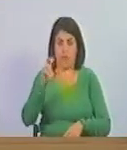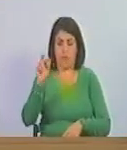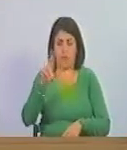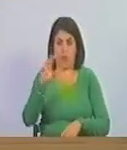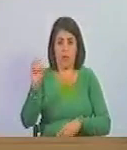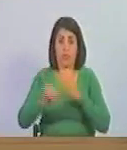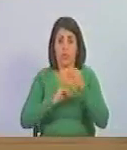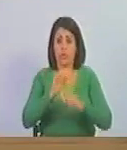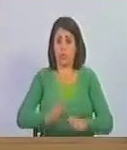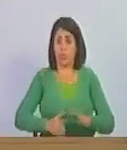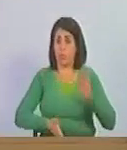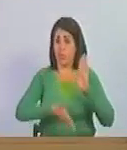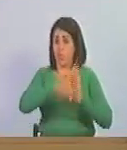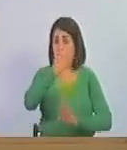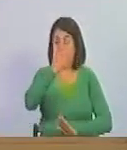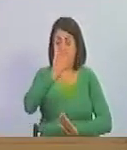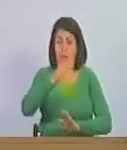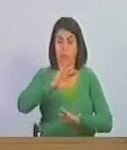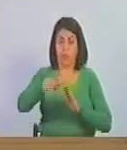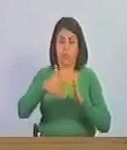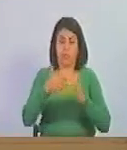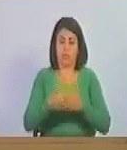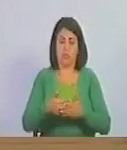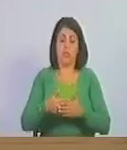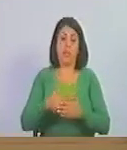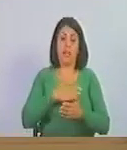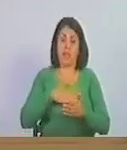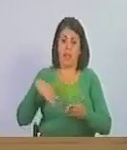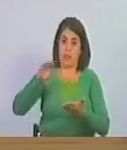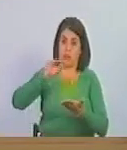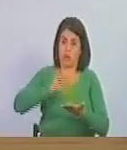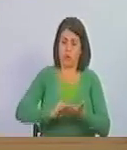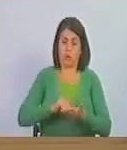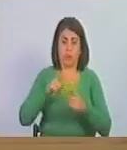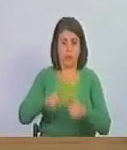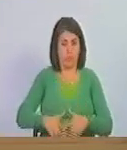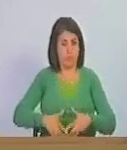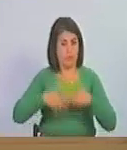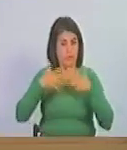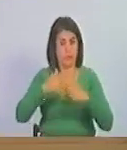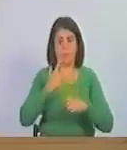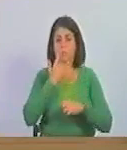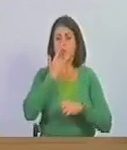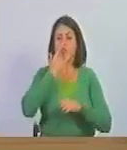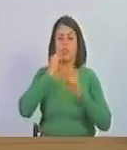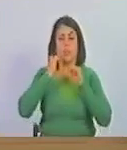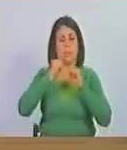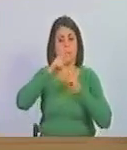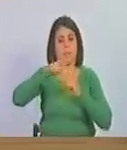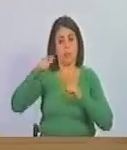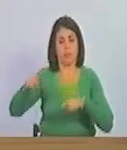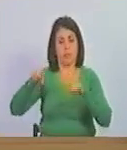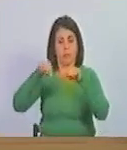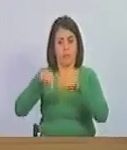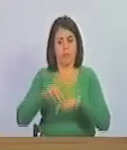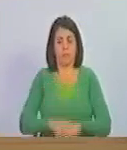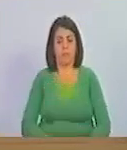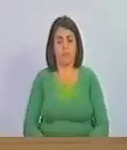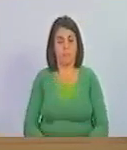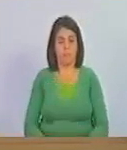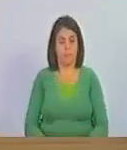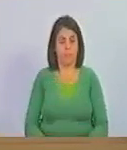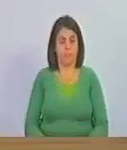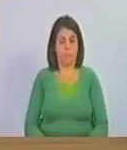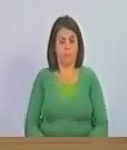tuvieron que emprender la retirada tras un intenso combate cargado de ímpetu y valentía de los patriotas criollos